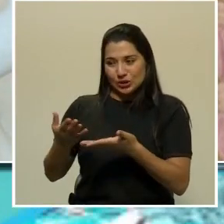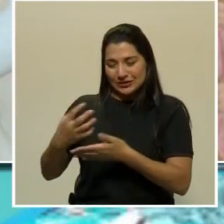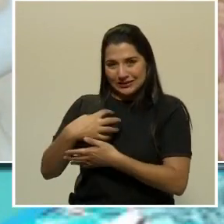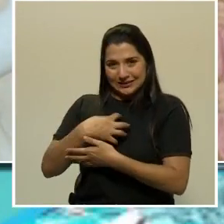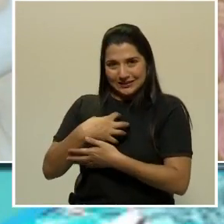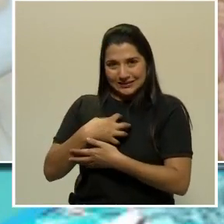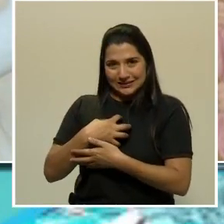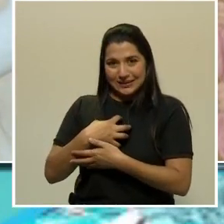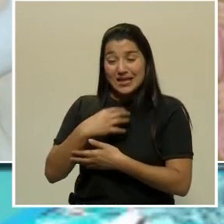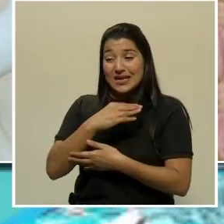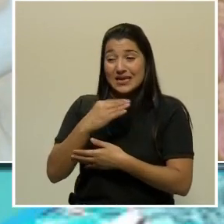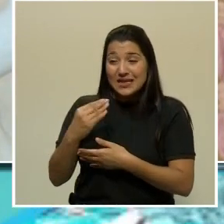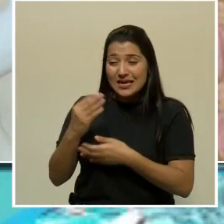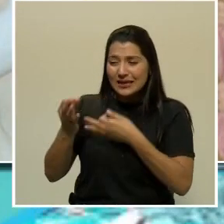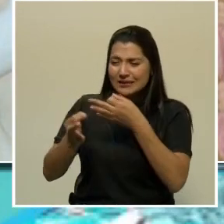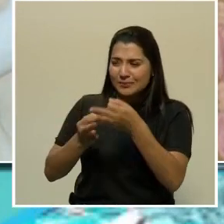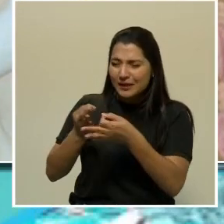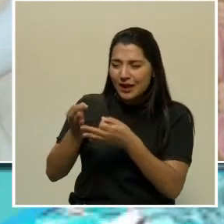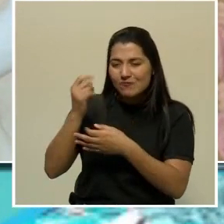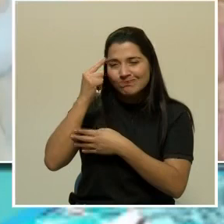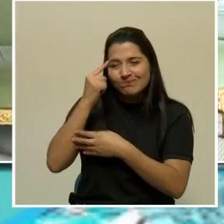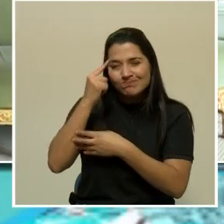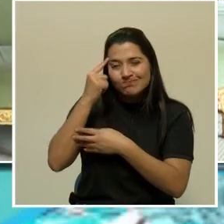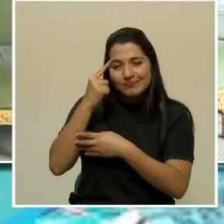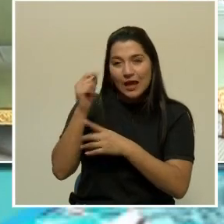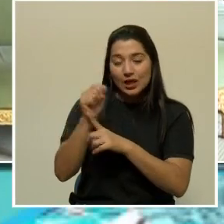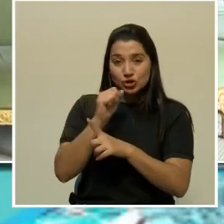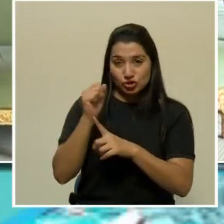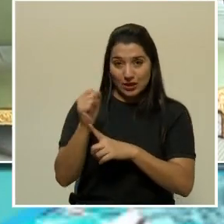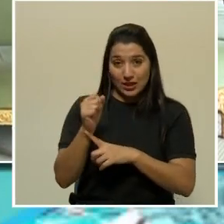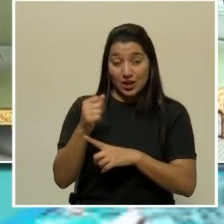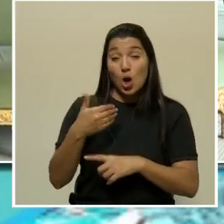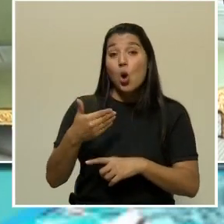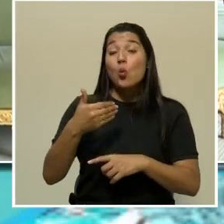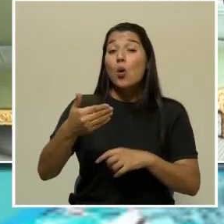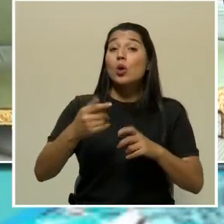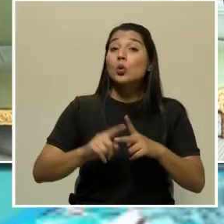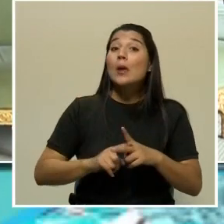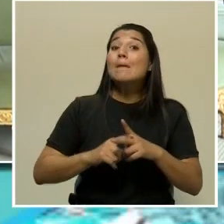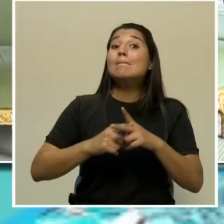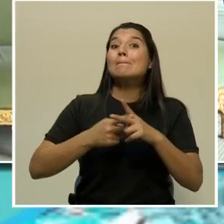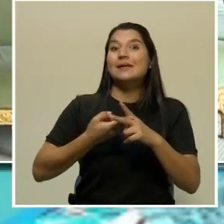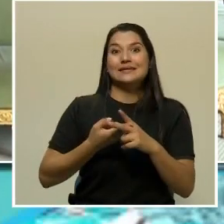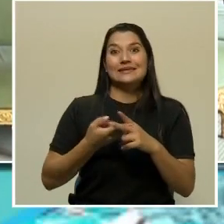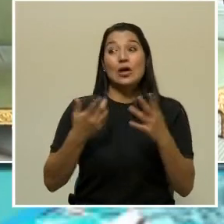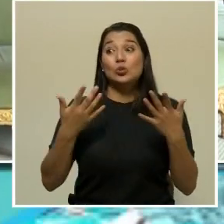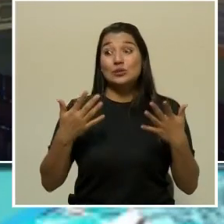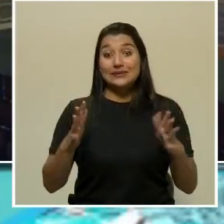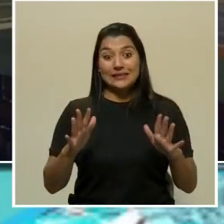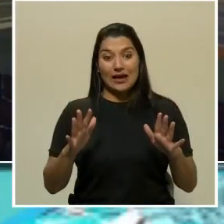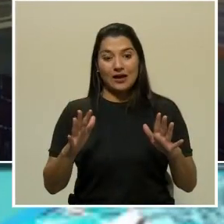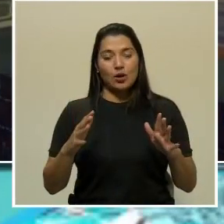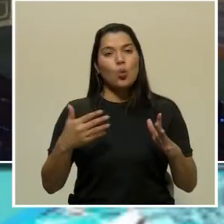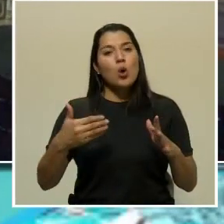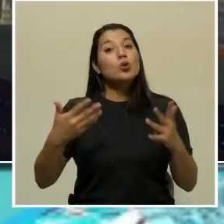Entonces, en el momento en que empezaron a estar listos todos los protocolos,